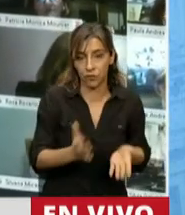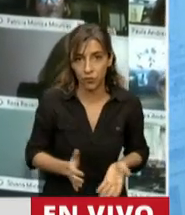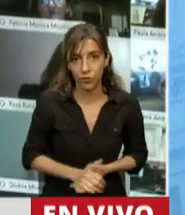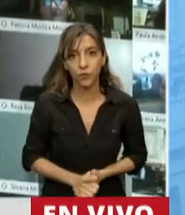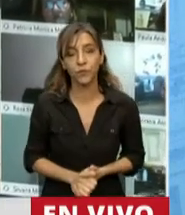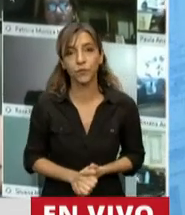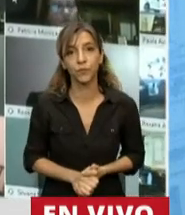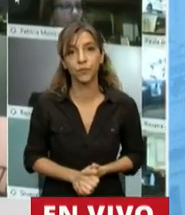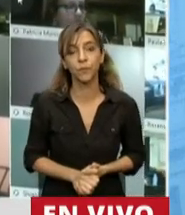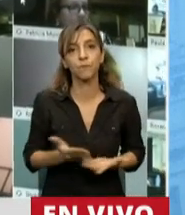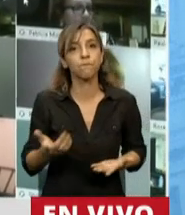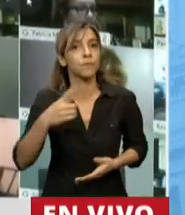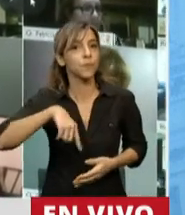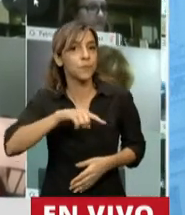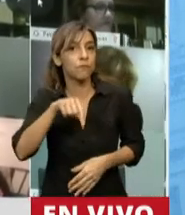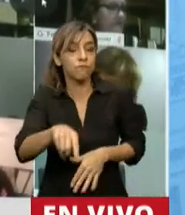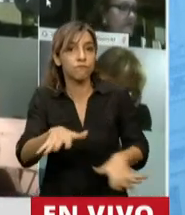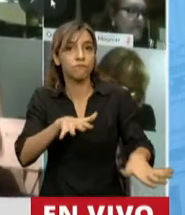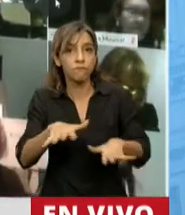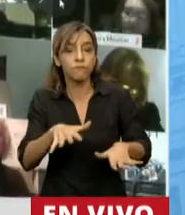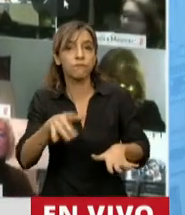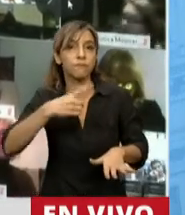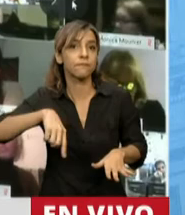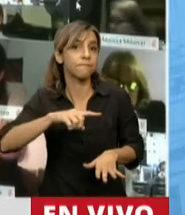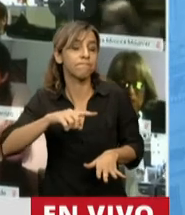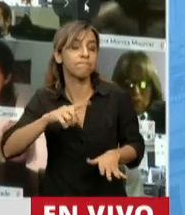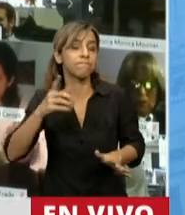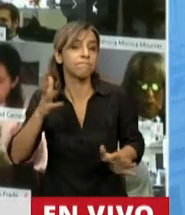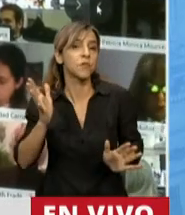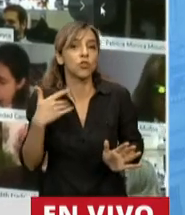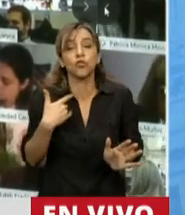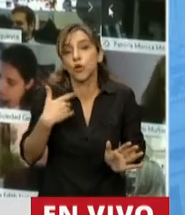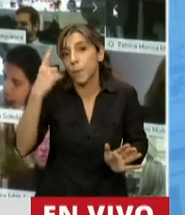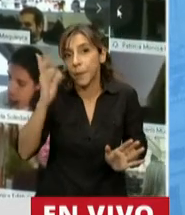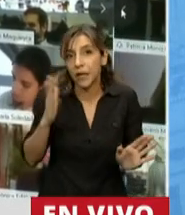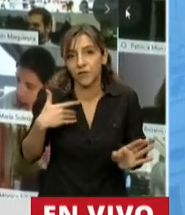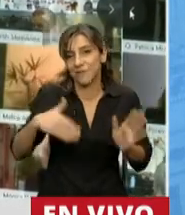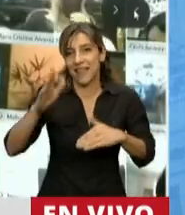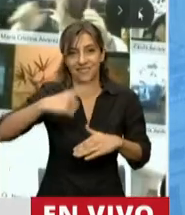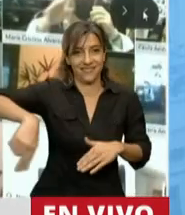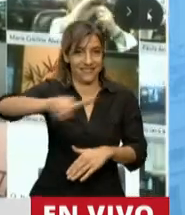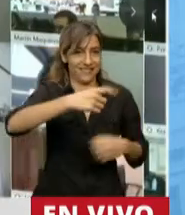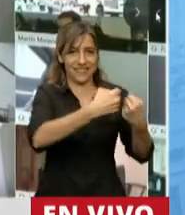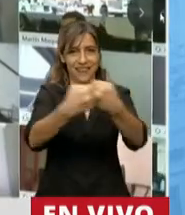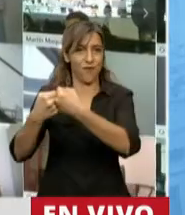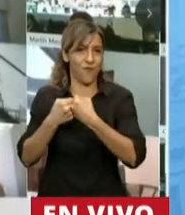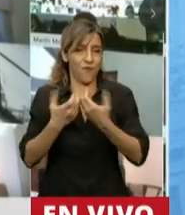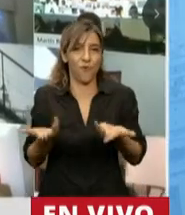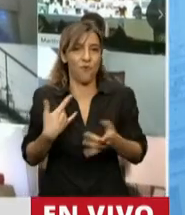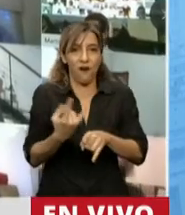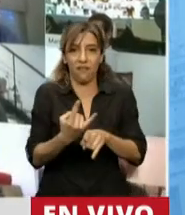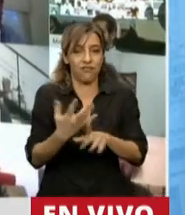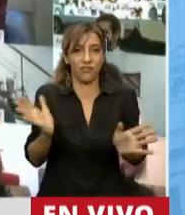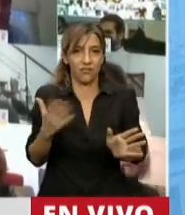esta excepcional situación, fíjense que por ello ha habido un consenso mayoritario entre los actores sociales y